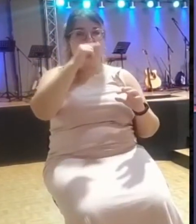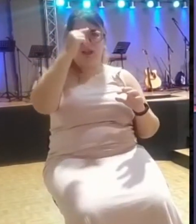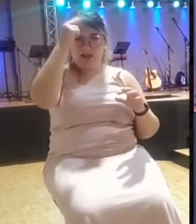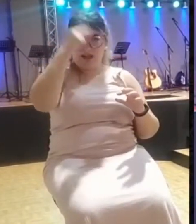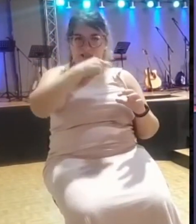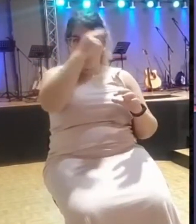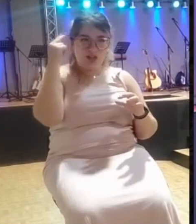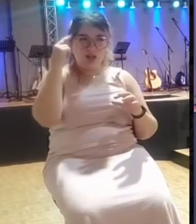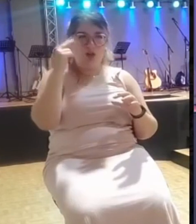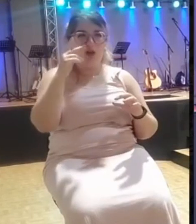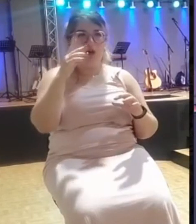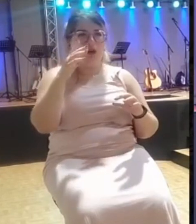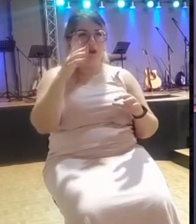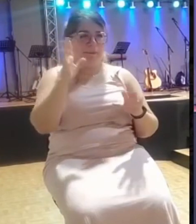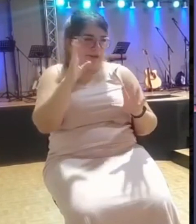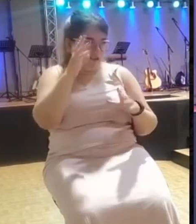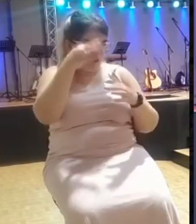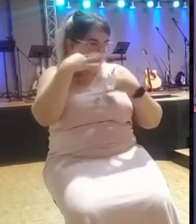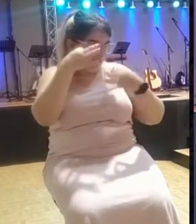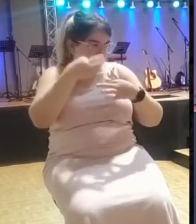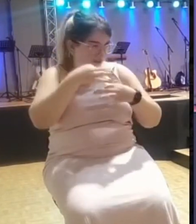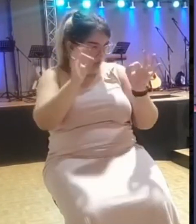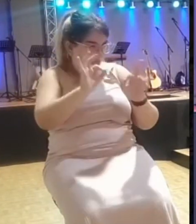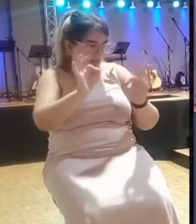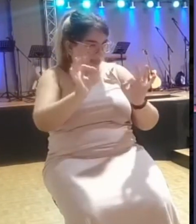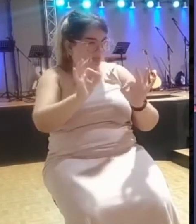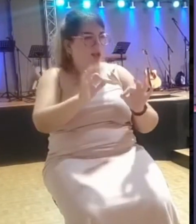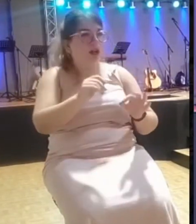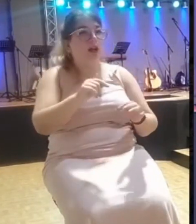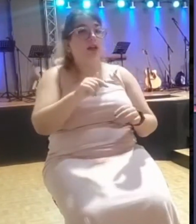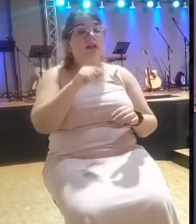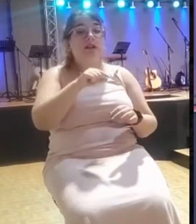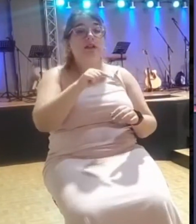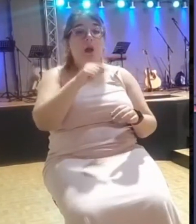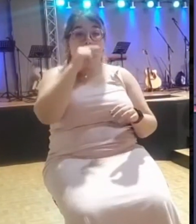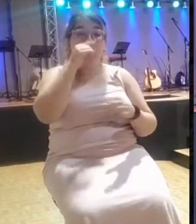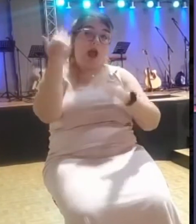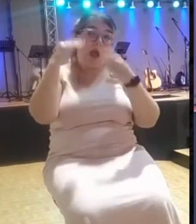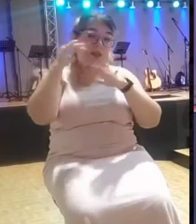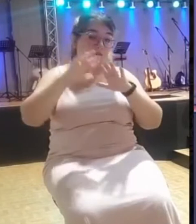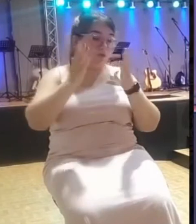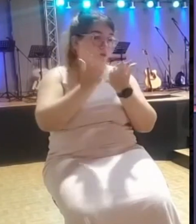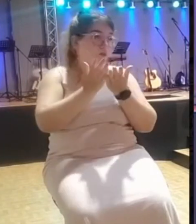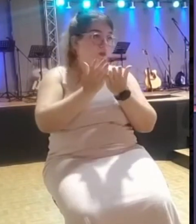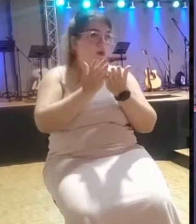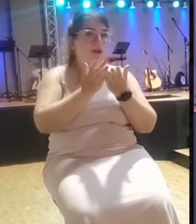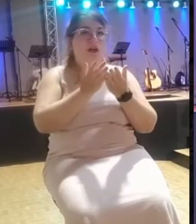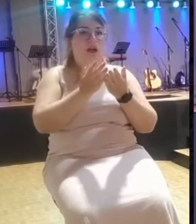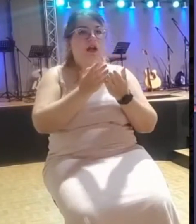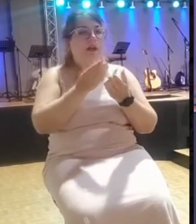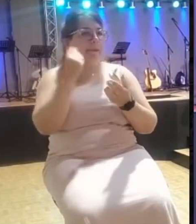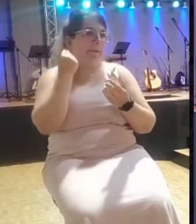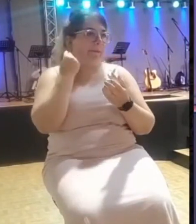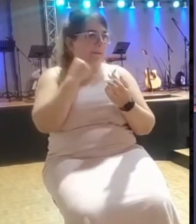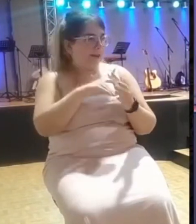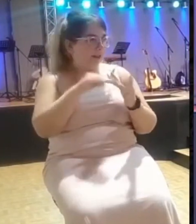Emiliano, que había sido pues en la carne, era un valentón y no, y claro, pues, él utilizó esa